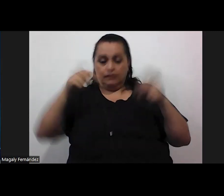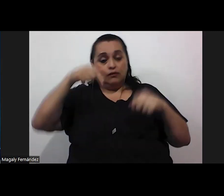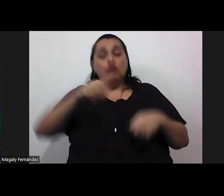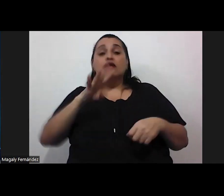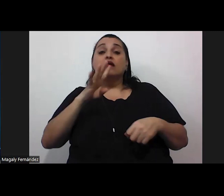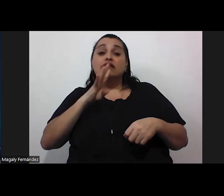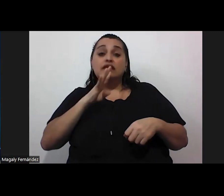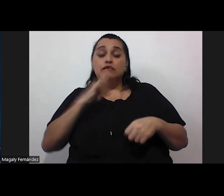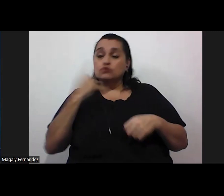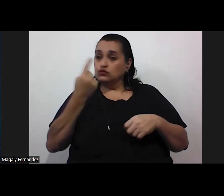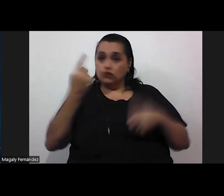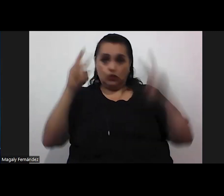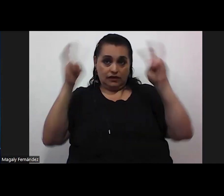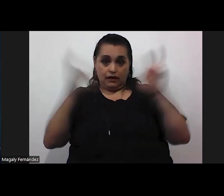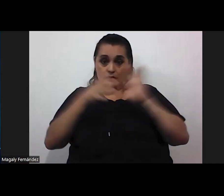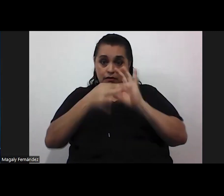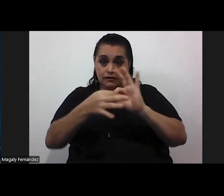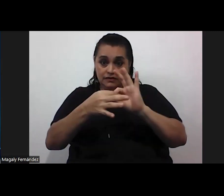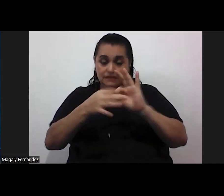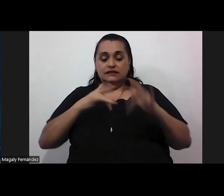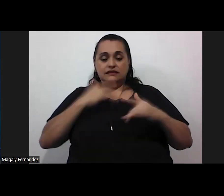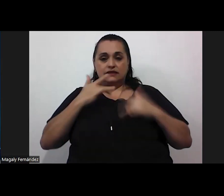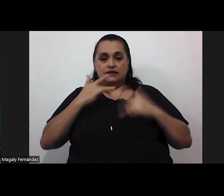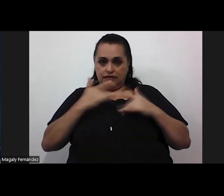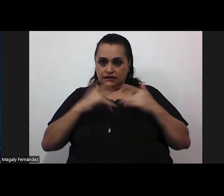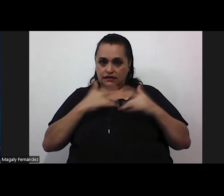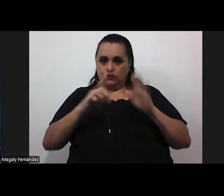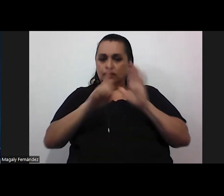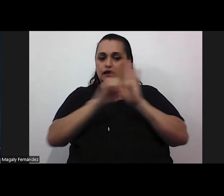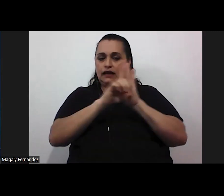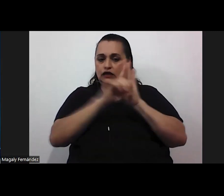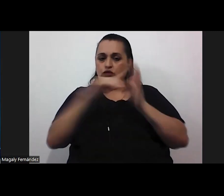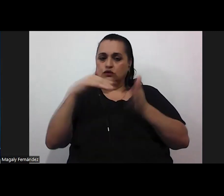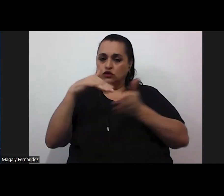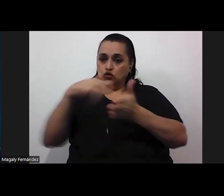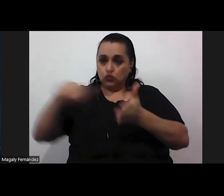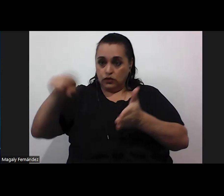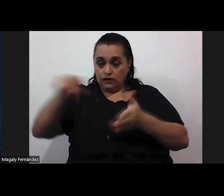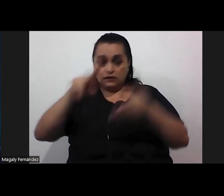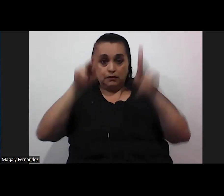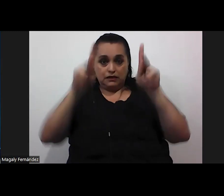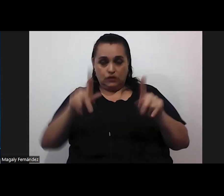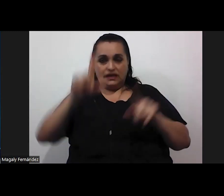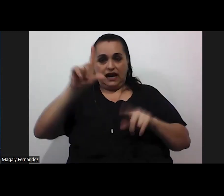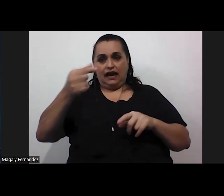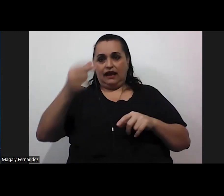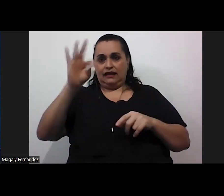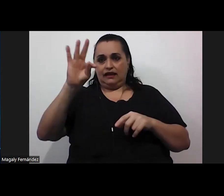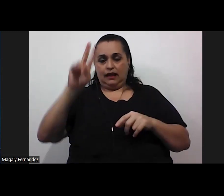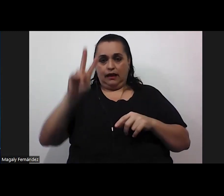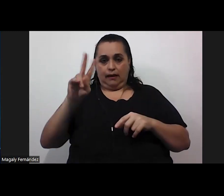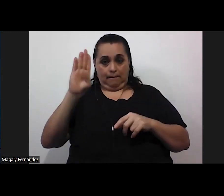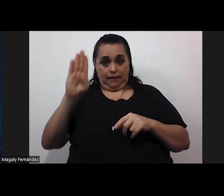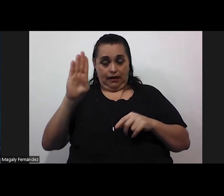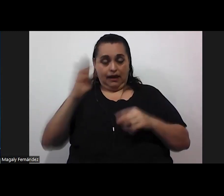únicamente la temática referente a la sensibilización de los derechos estudiantiles de las personas LGTB insertas en los centros